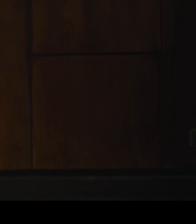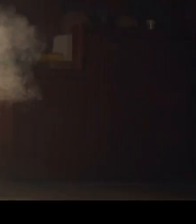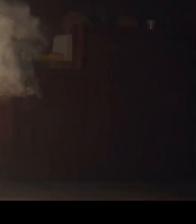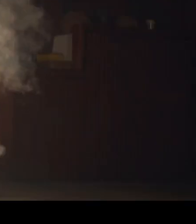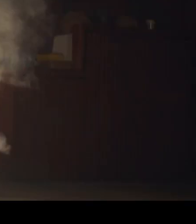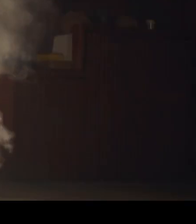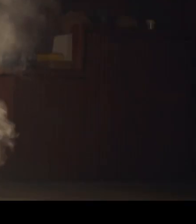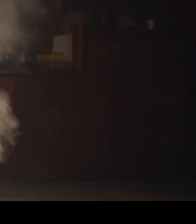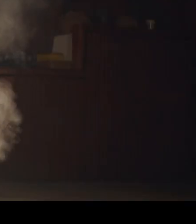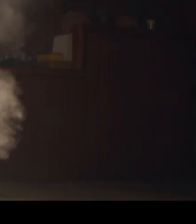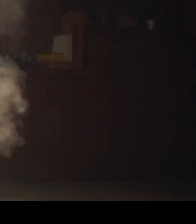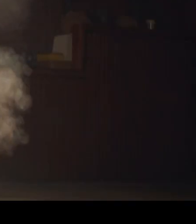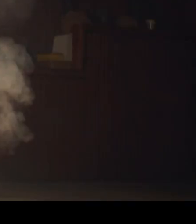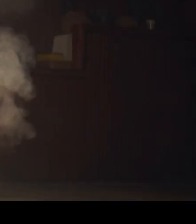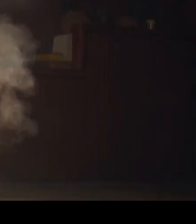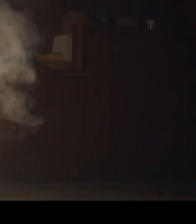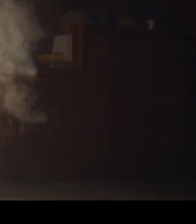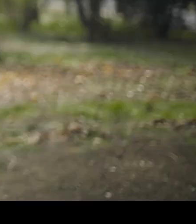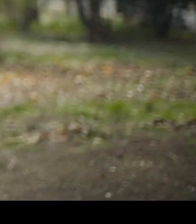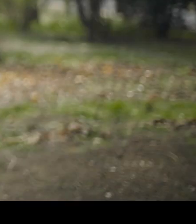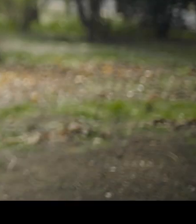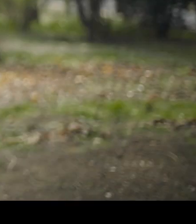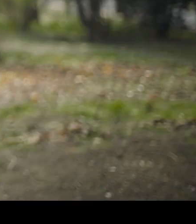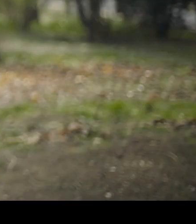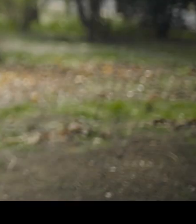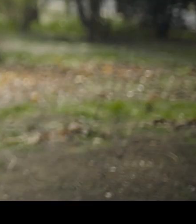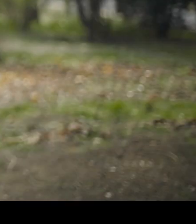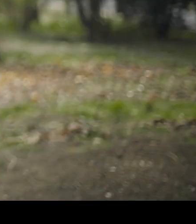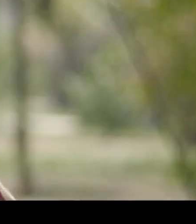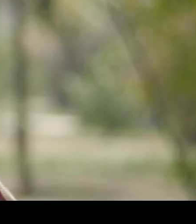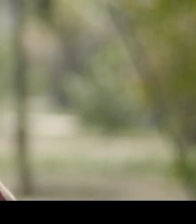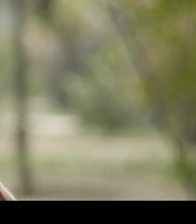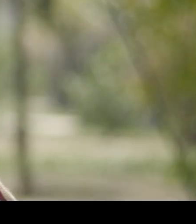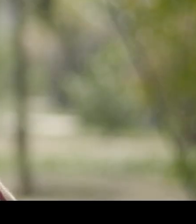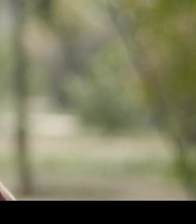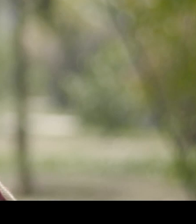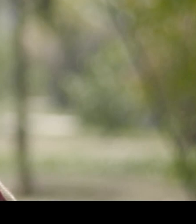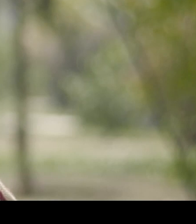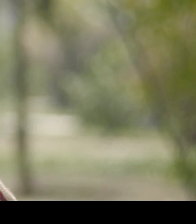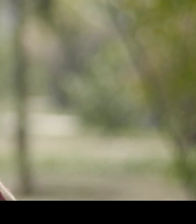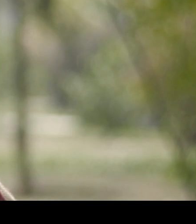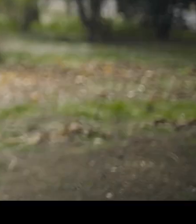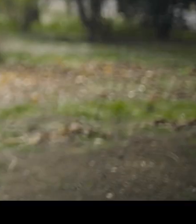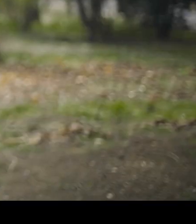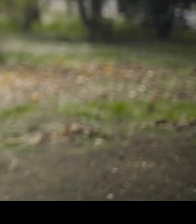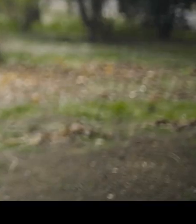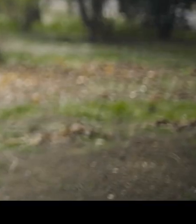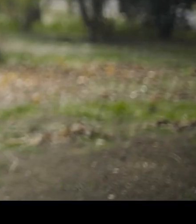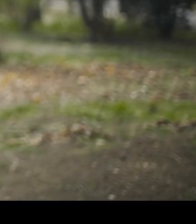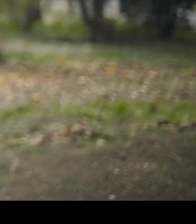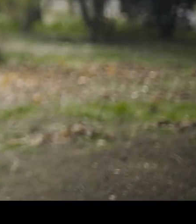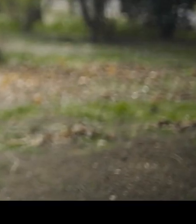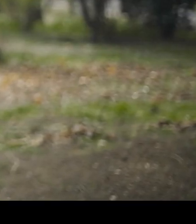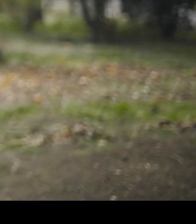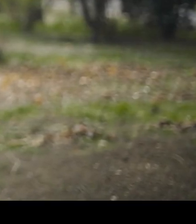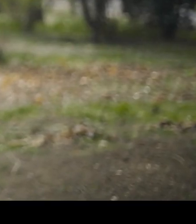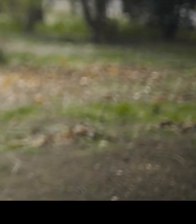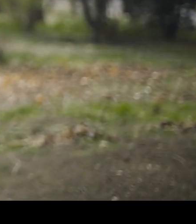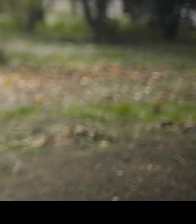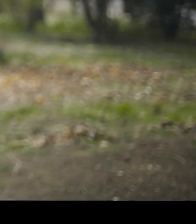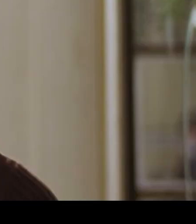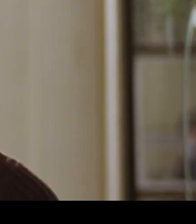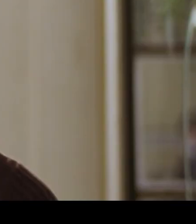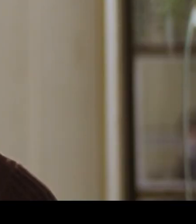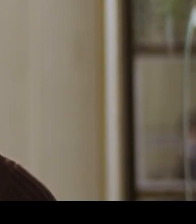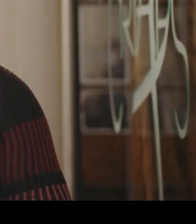Está presente en todos los pueblos. Somos la reserva cultural de este país y podemos dejar de serlo si no tenemos la información del